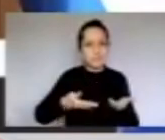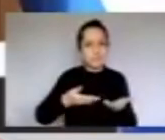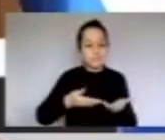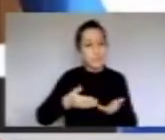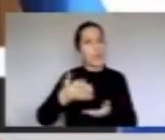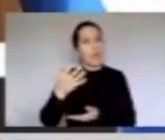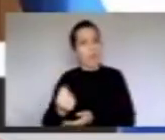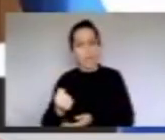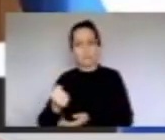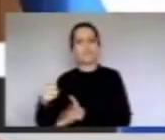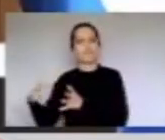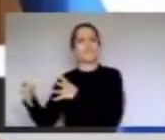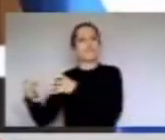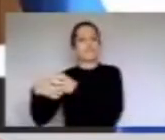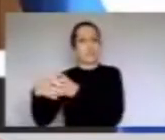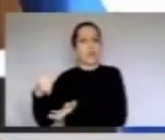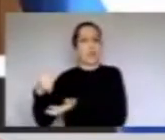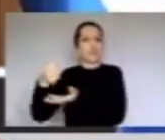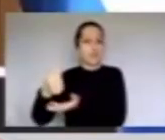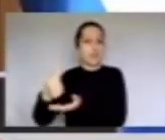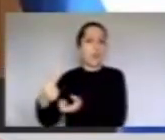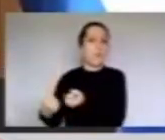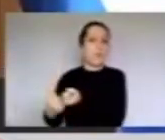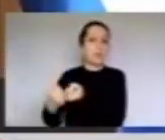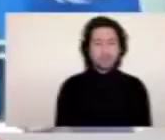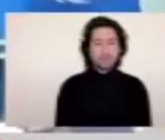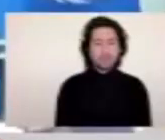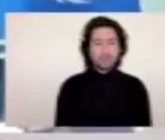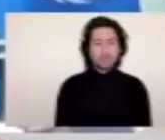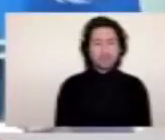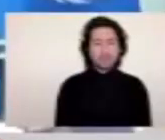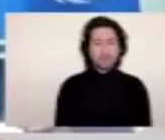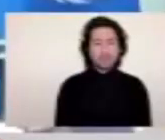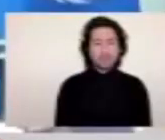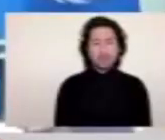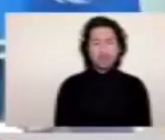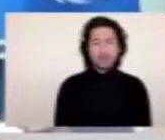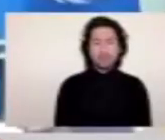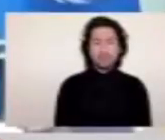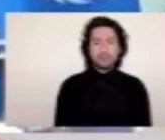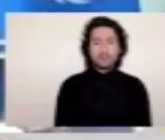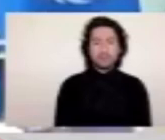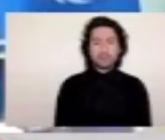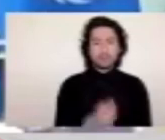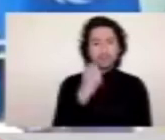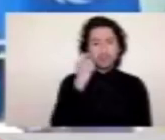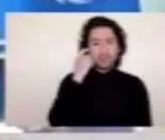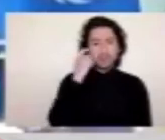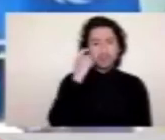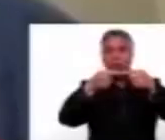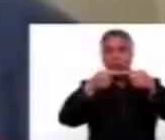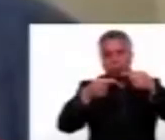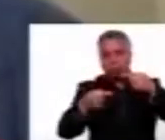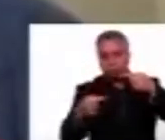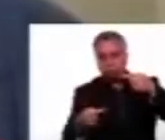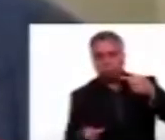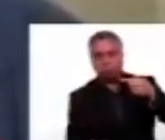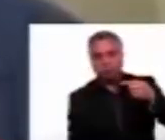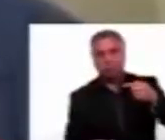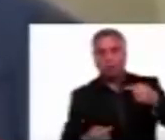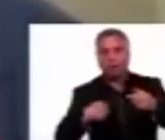ustedes las autoridades de nuestra región. Así es que… El cambio de nombre dotaría el órgano de mayor fortaleza